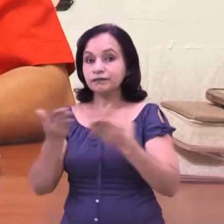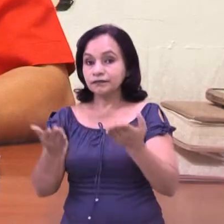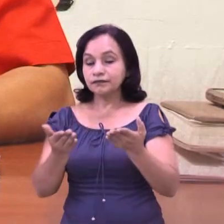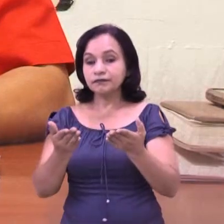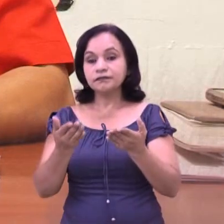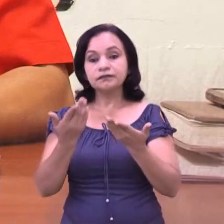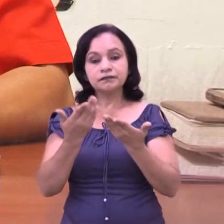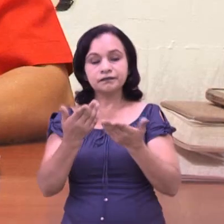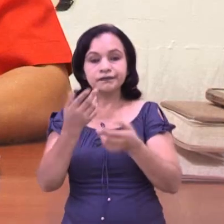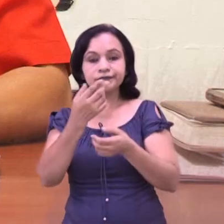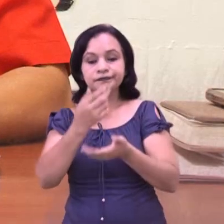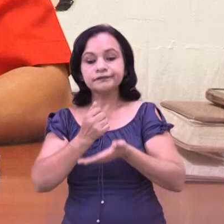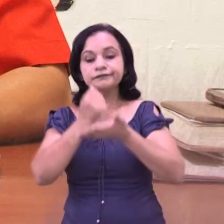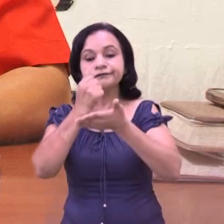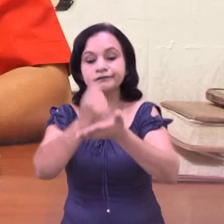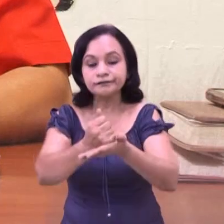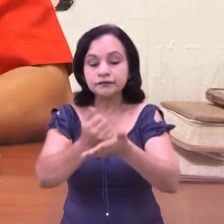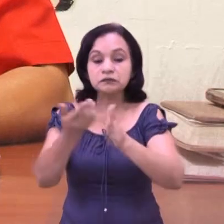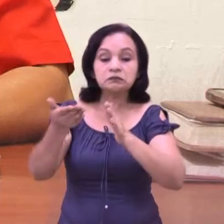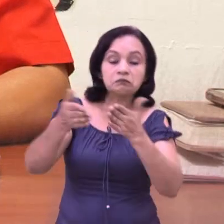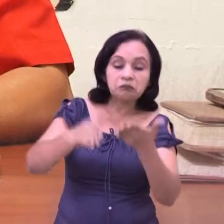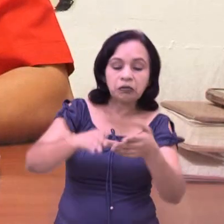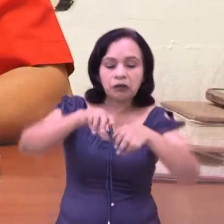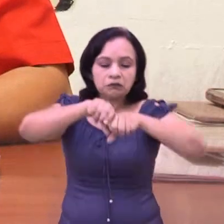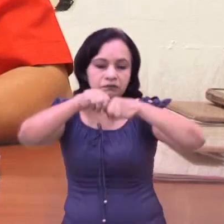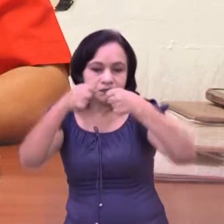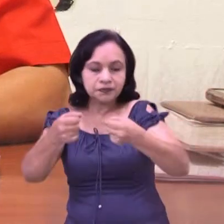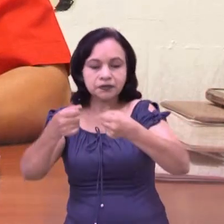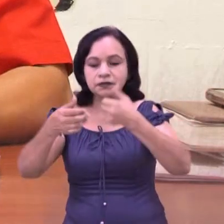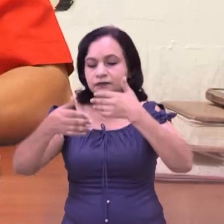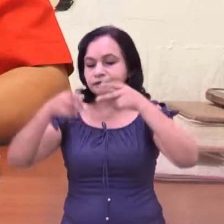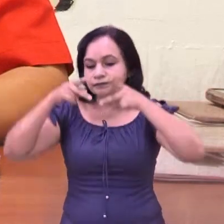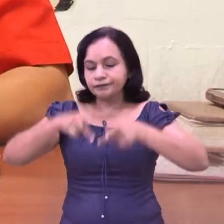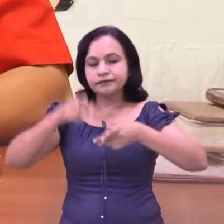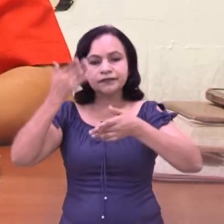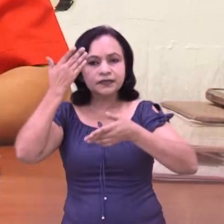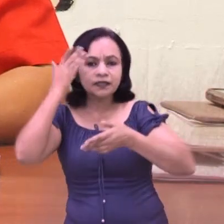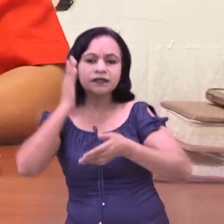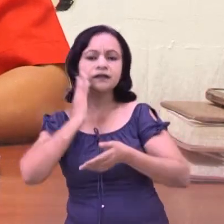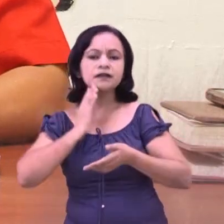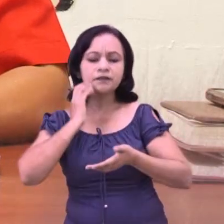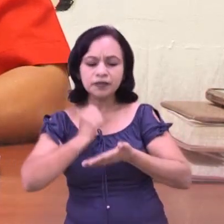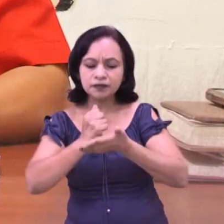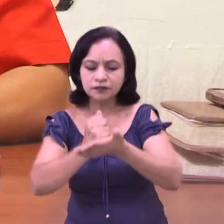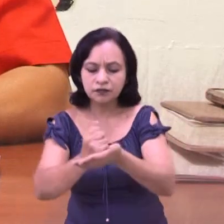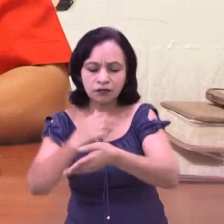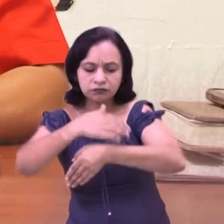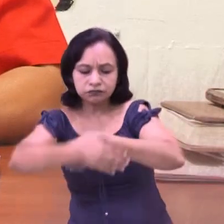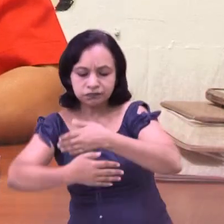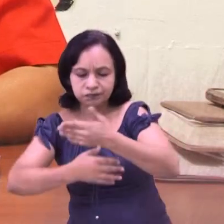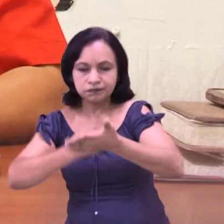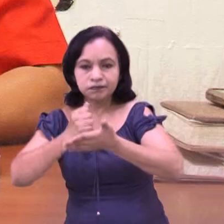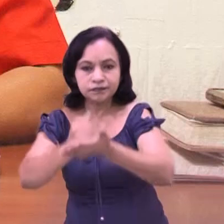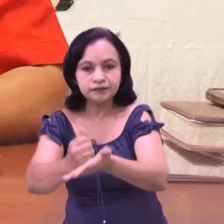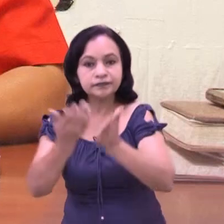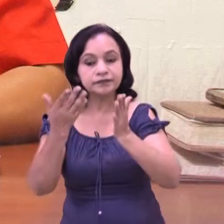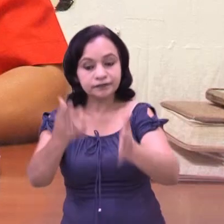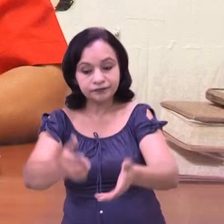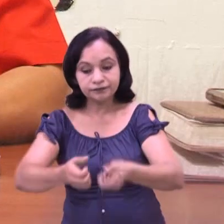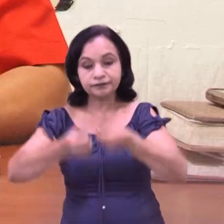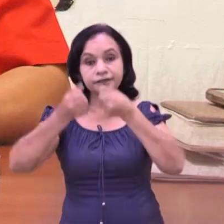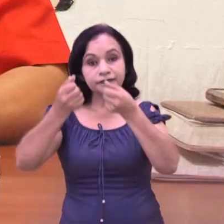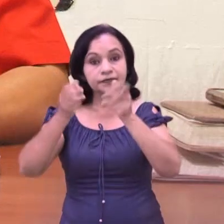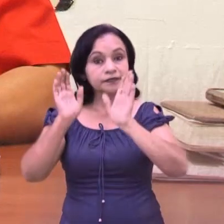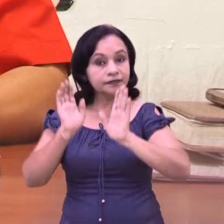auxilios para la hora que se les dé un suceso, pues esta gente esté preparada para la evacuación, el